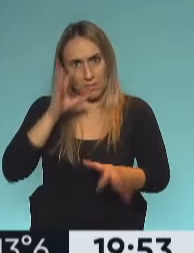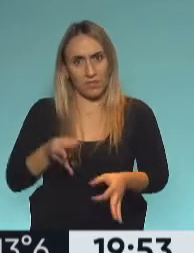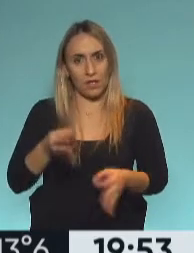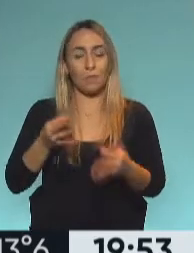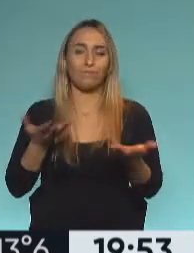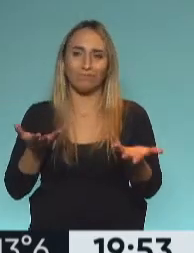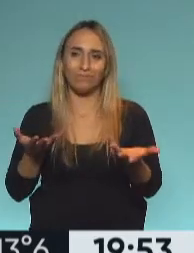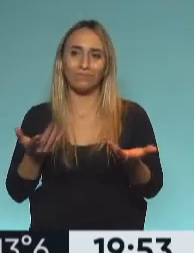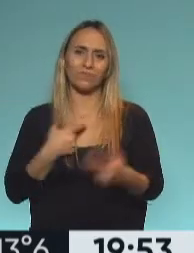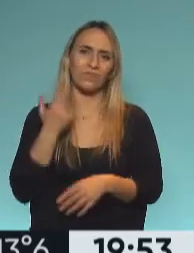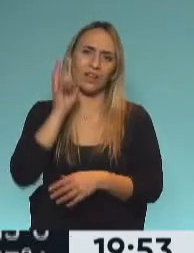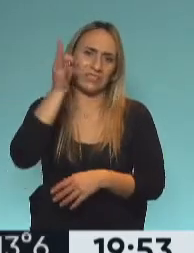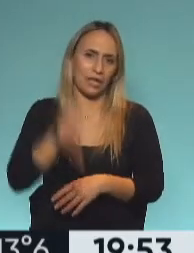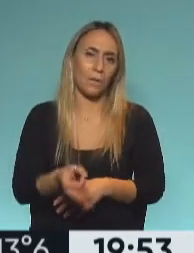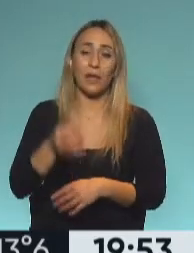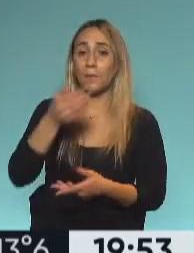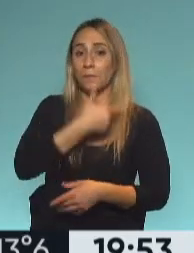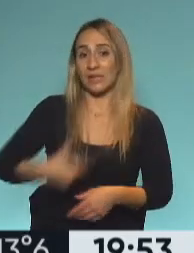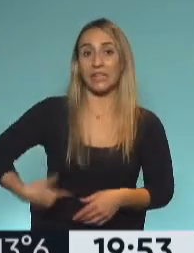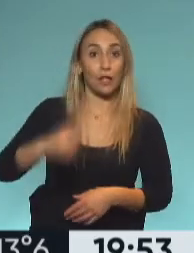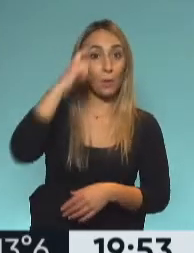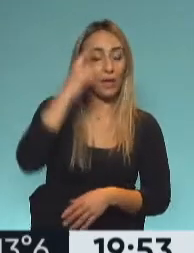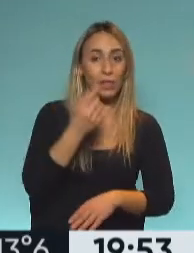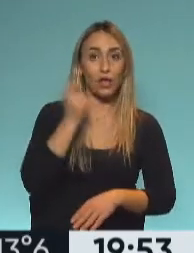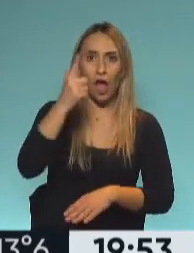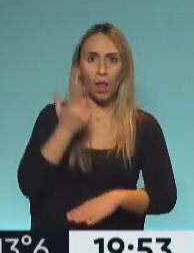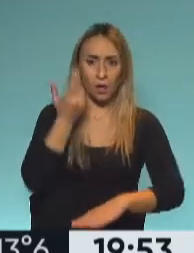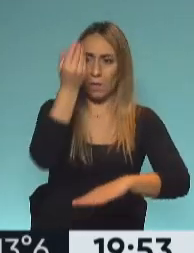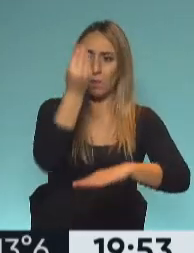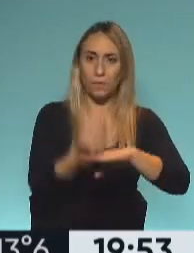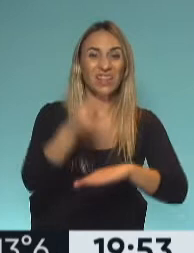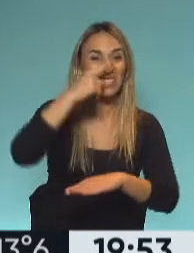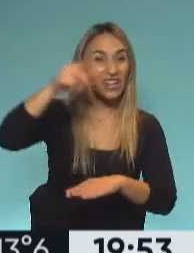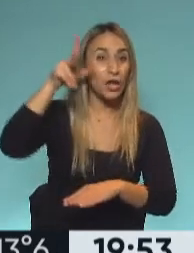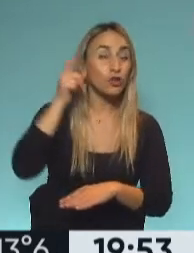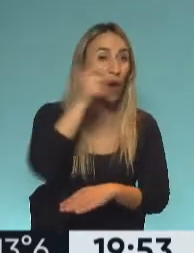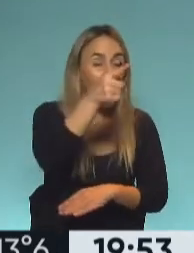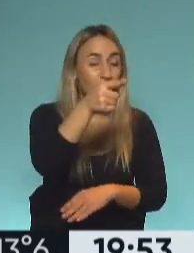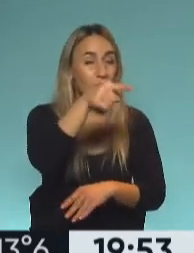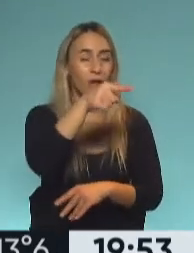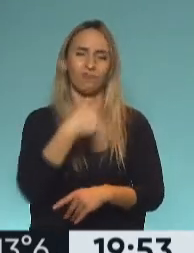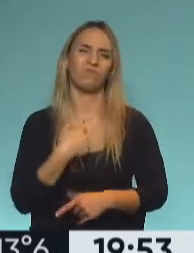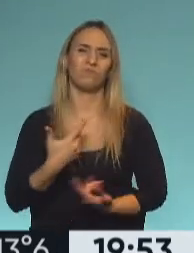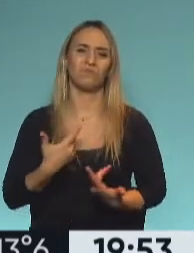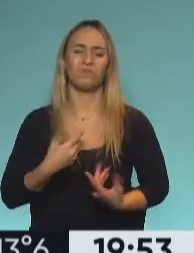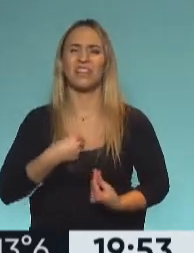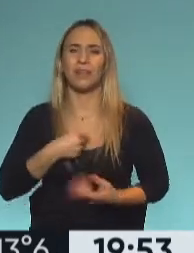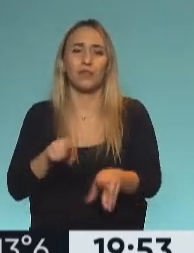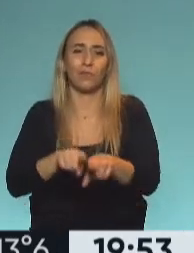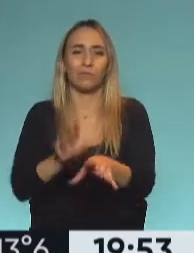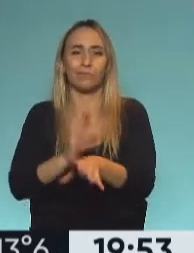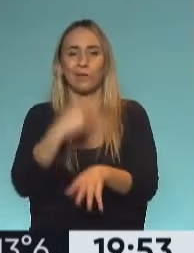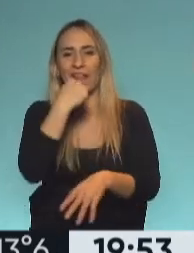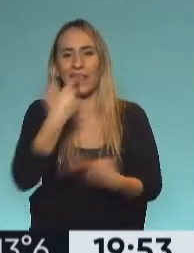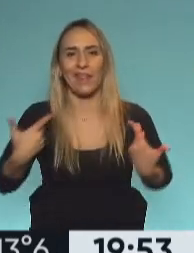después de saber que Biden llegó a la presidencia con 78 años, él se siente un nene al lado de Biden y que